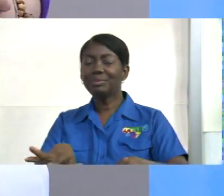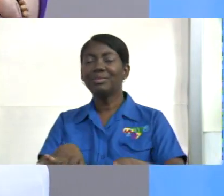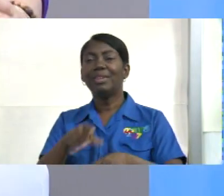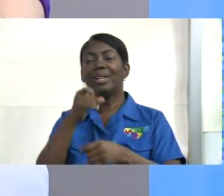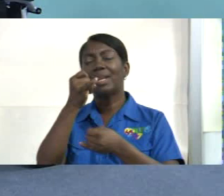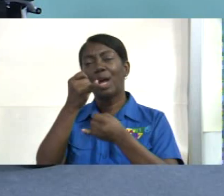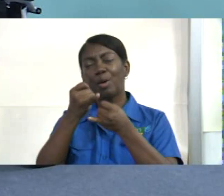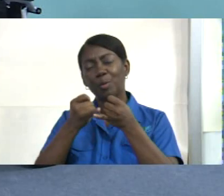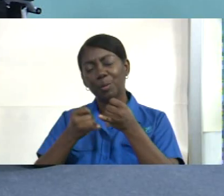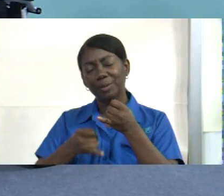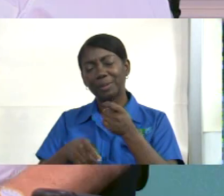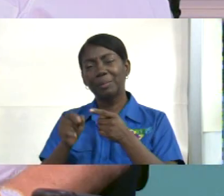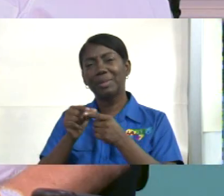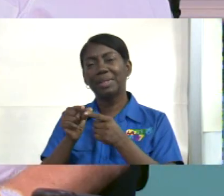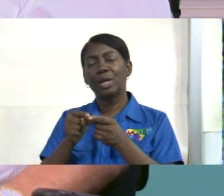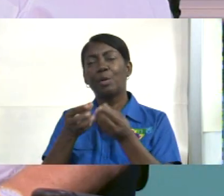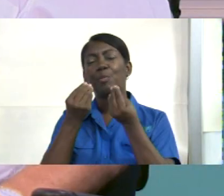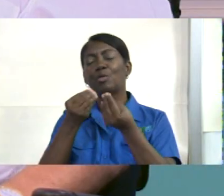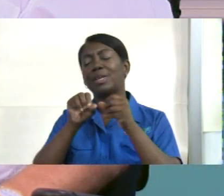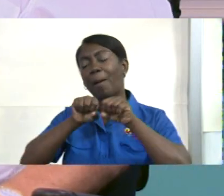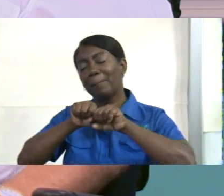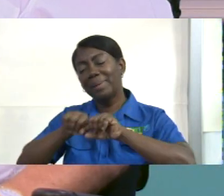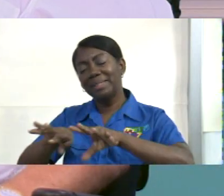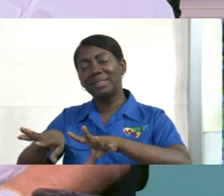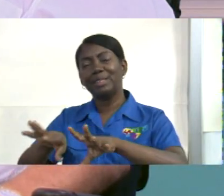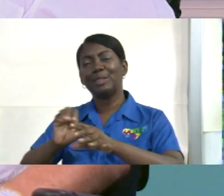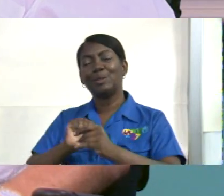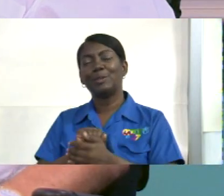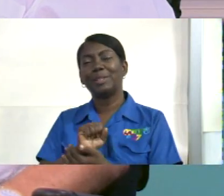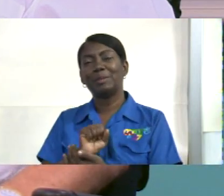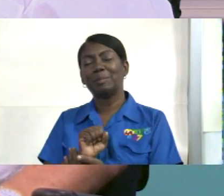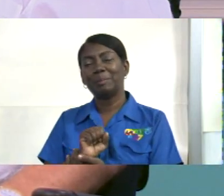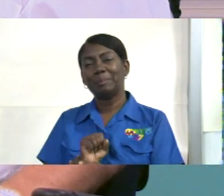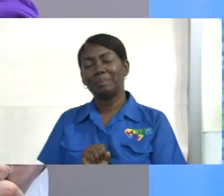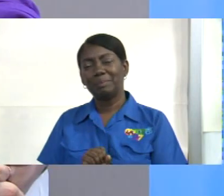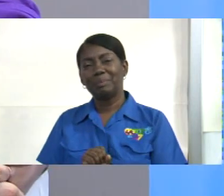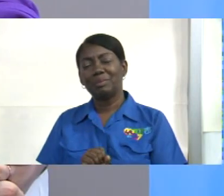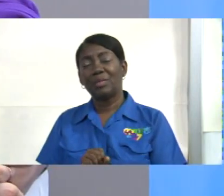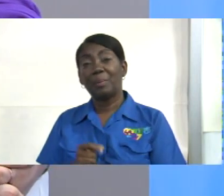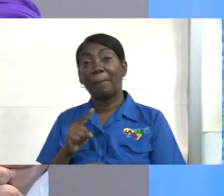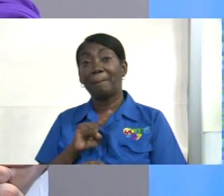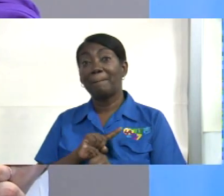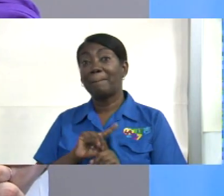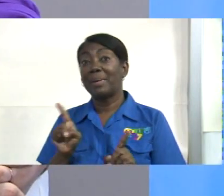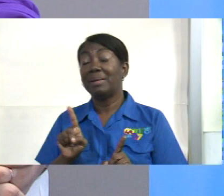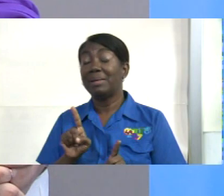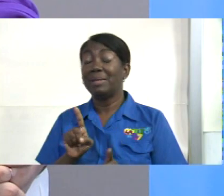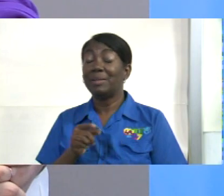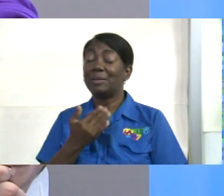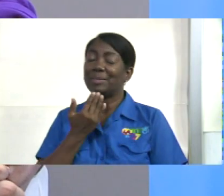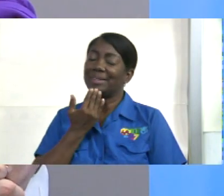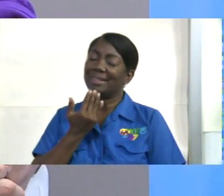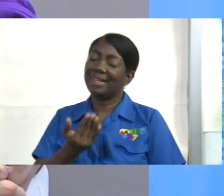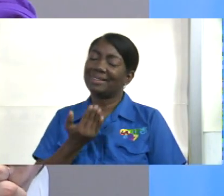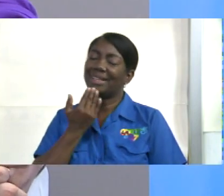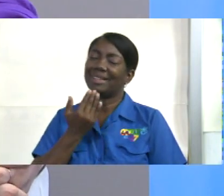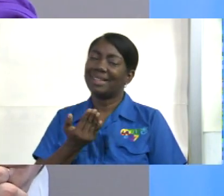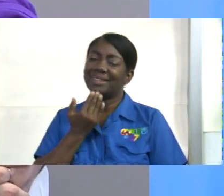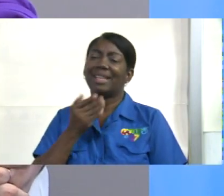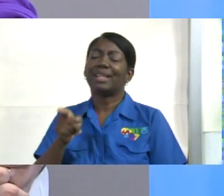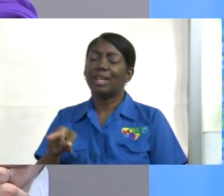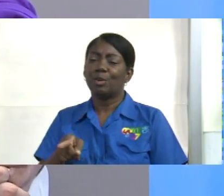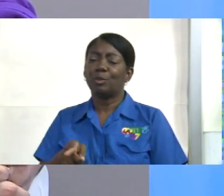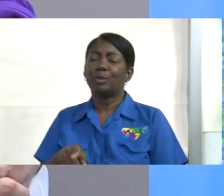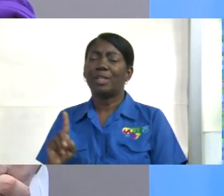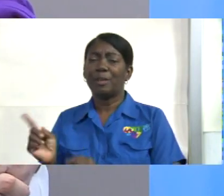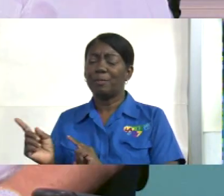que nos desea muchas bendiciones pero realmente gracias porque sabemos el esfuerzo